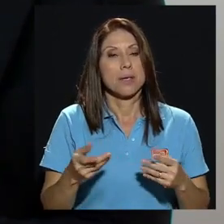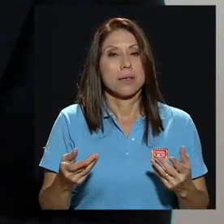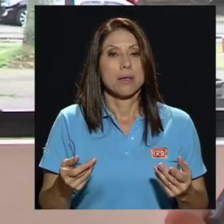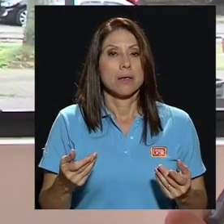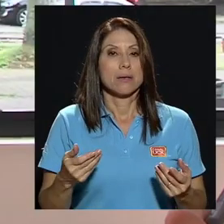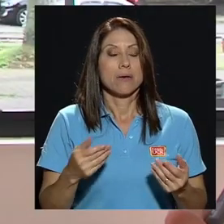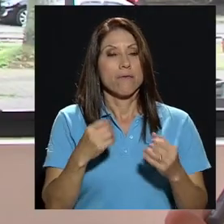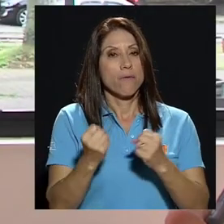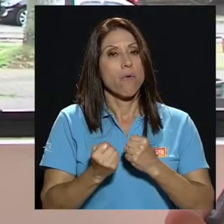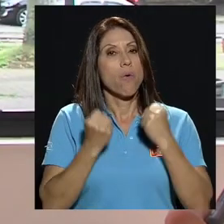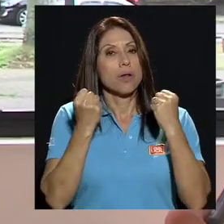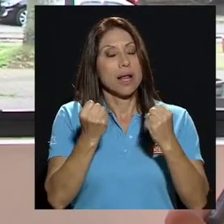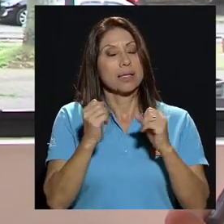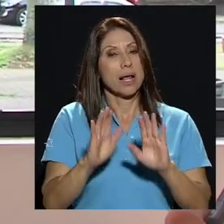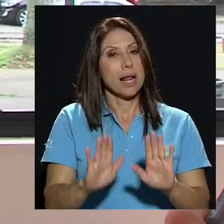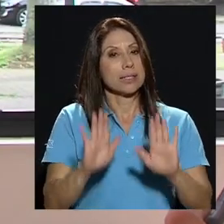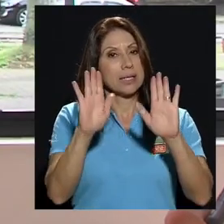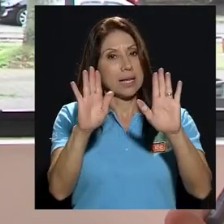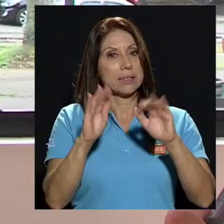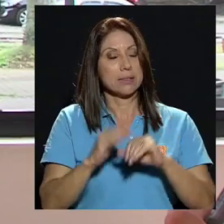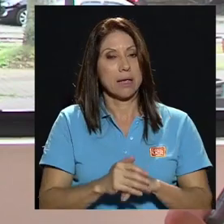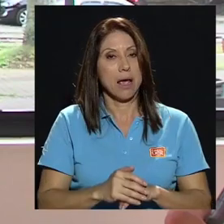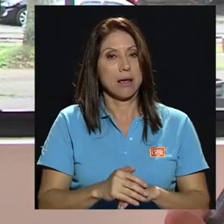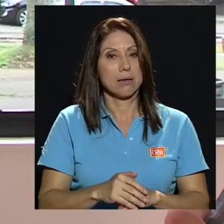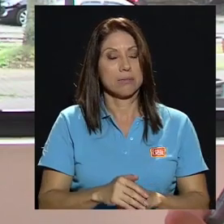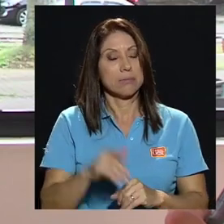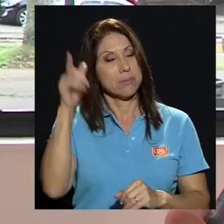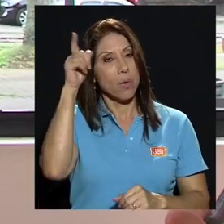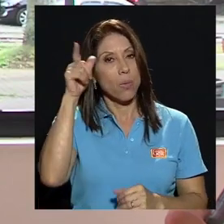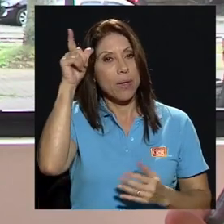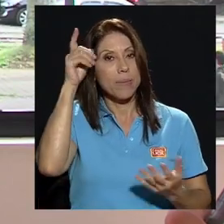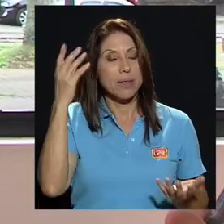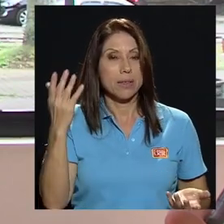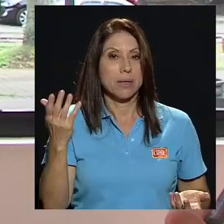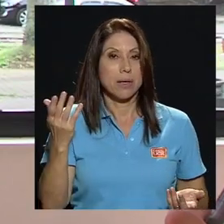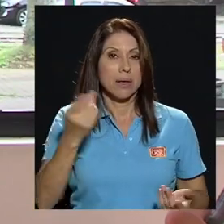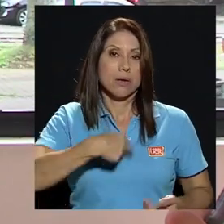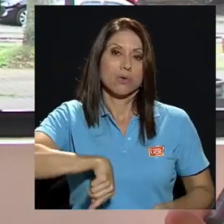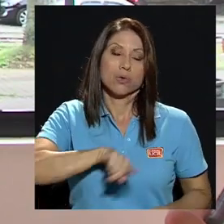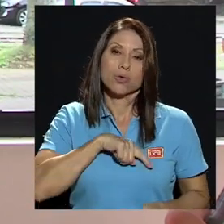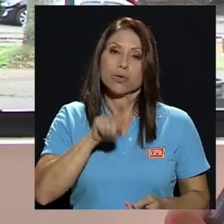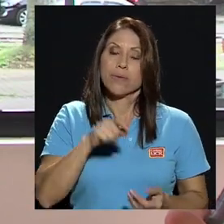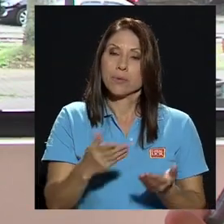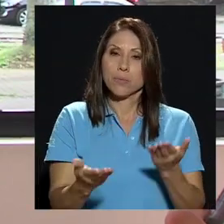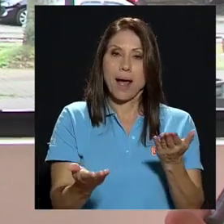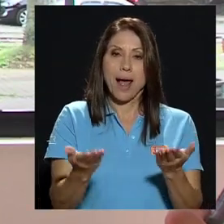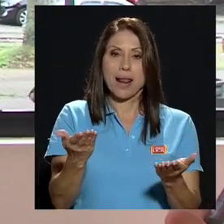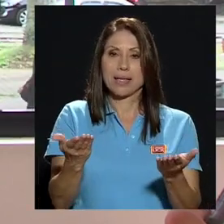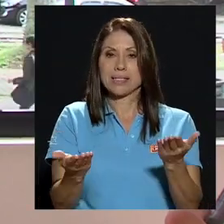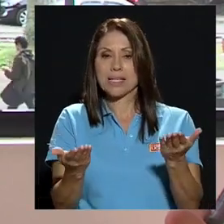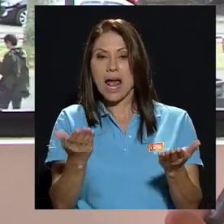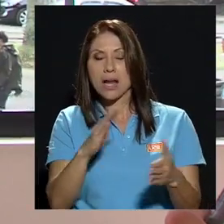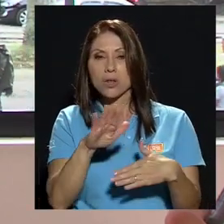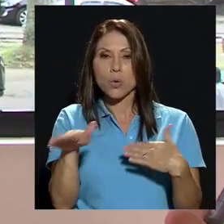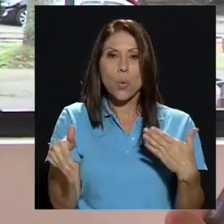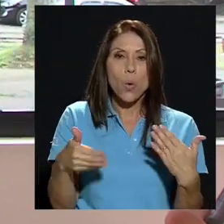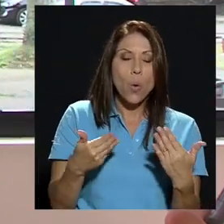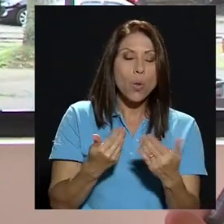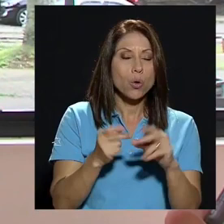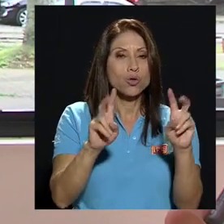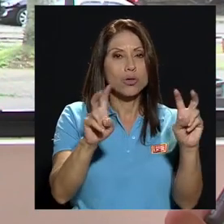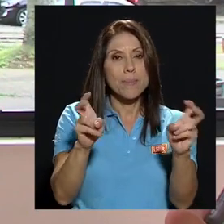alguna forma fortalezca la excelencia porque obviamente tenemos que balancear toda esta parte económica